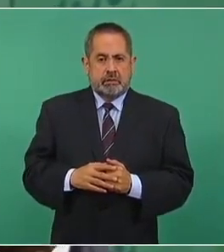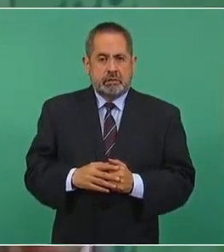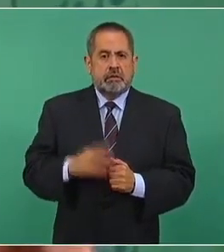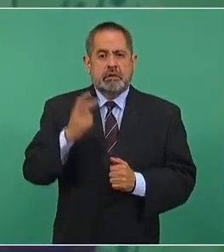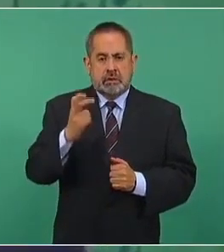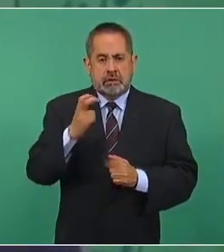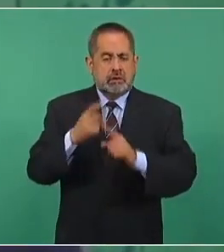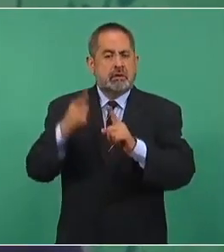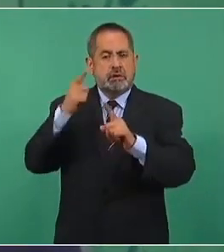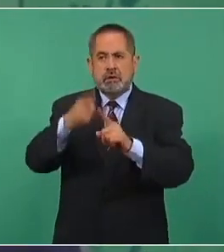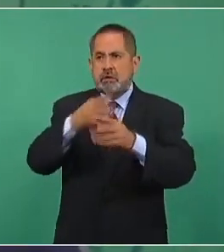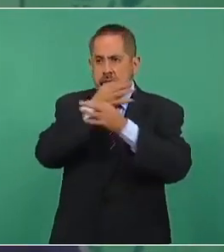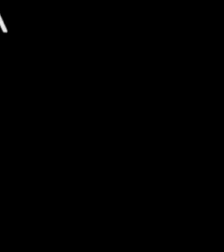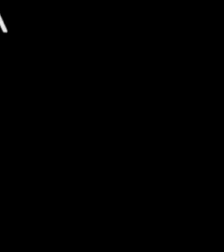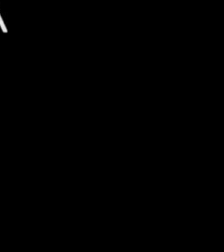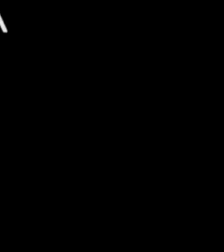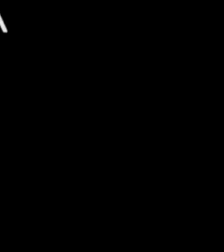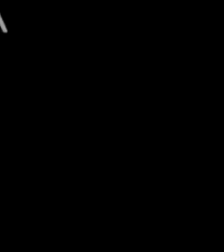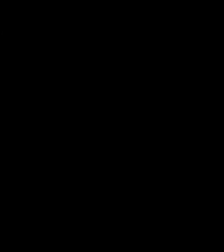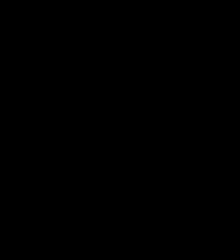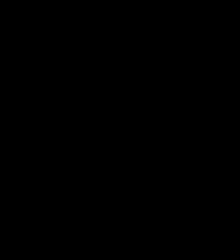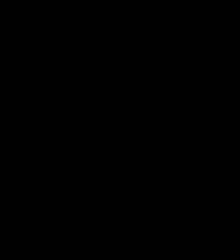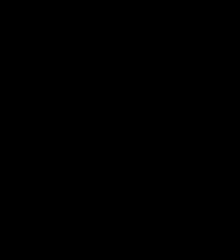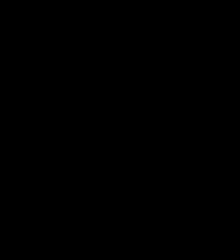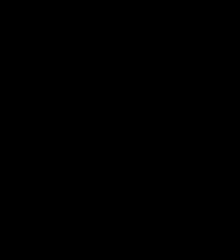sobre eso va a ser mi mensaje. Gracias.